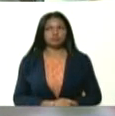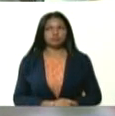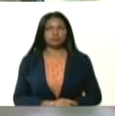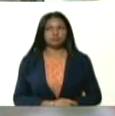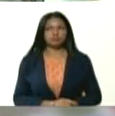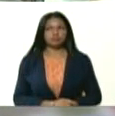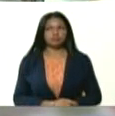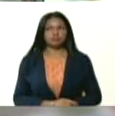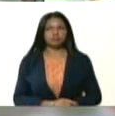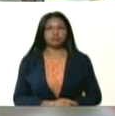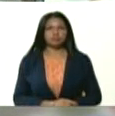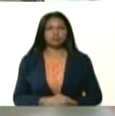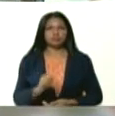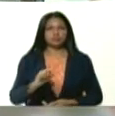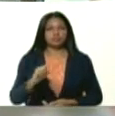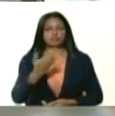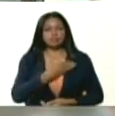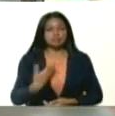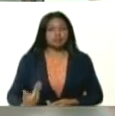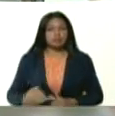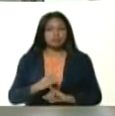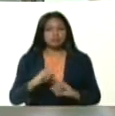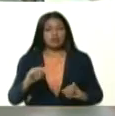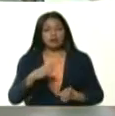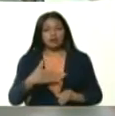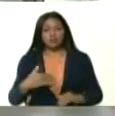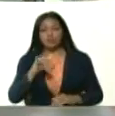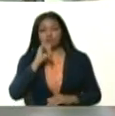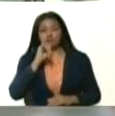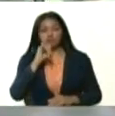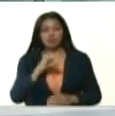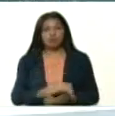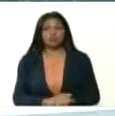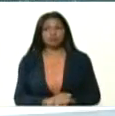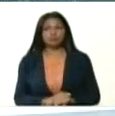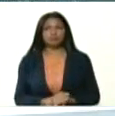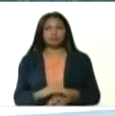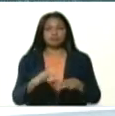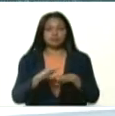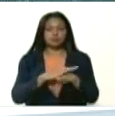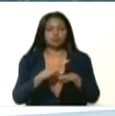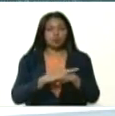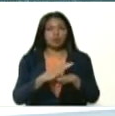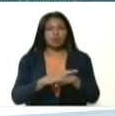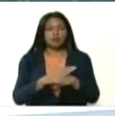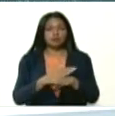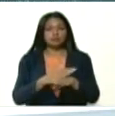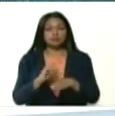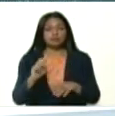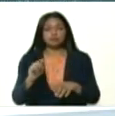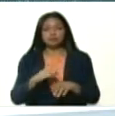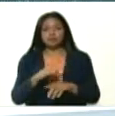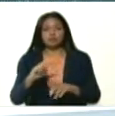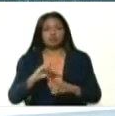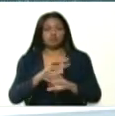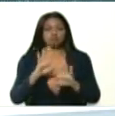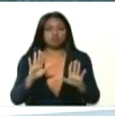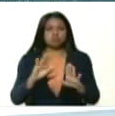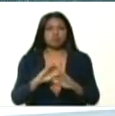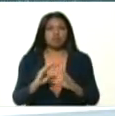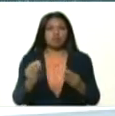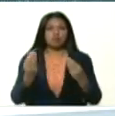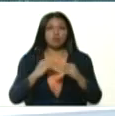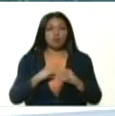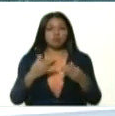Así es, presidente, ya queremos informar que a partir del jueves a primera hora, ya esta consulta